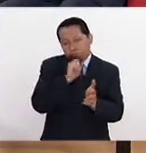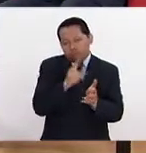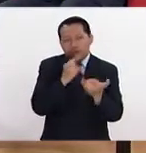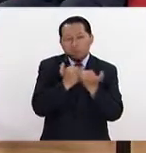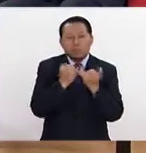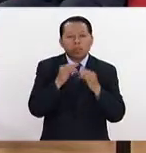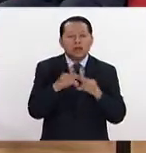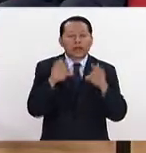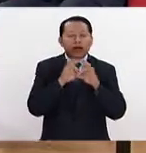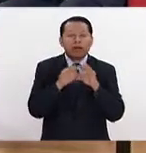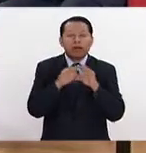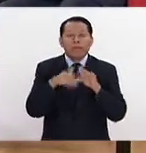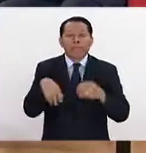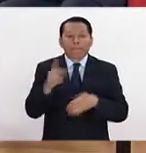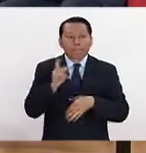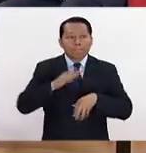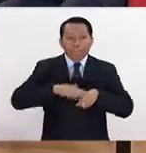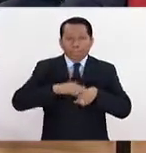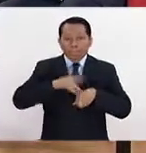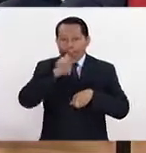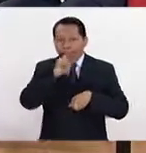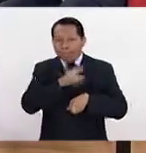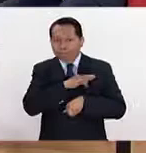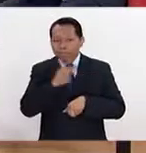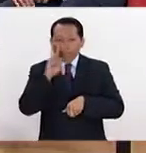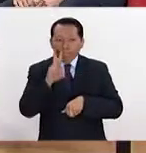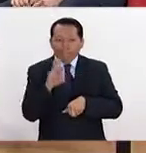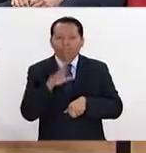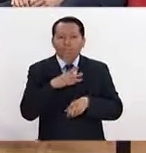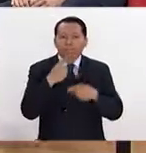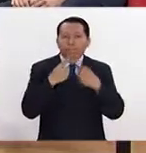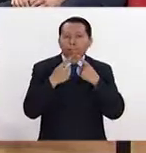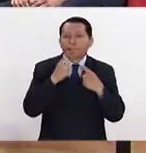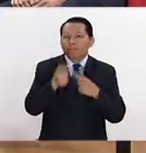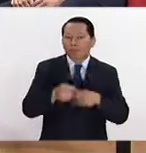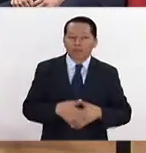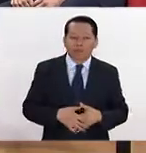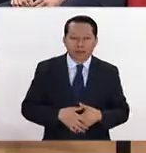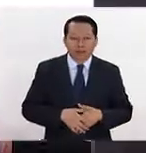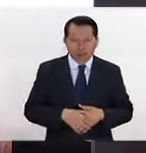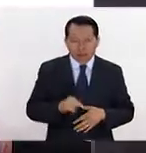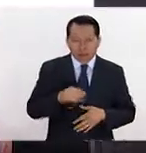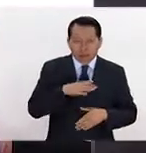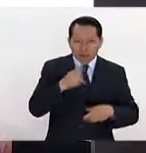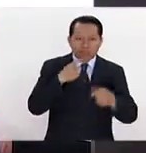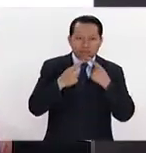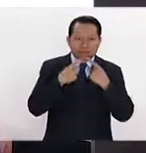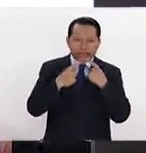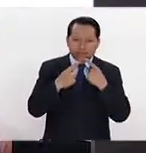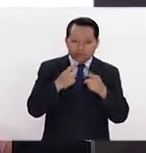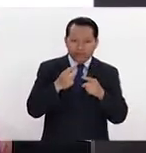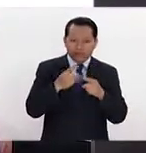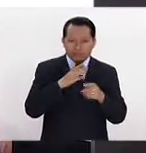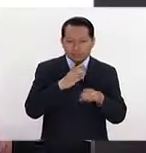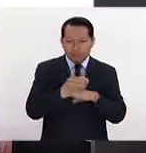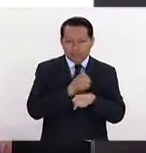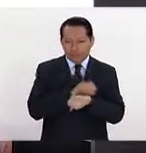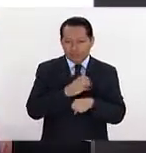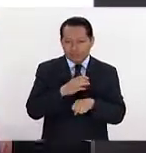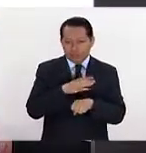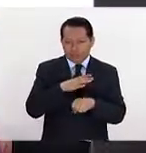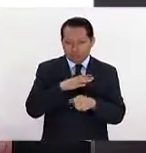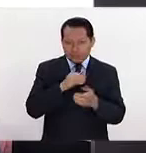obra maestra seguramente, pero ¿qué más veremos? Hay un diálogo, Hay un diálogo, se hizo una curaduría con mi colega Alive